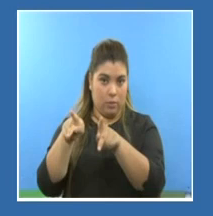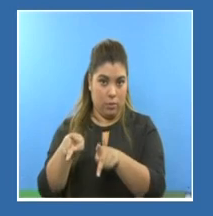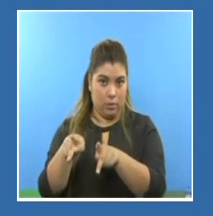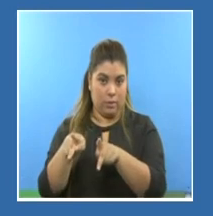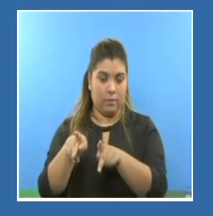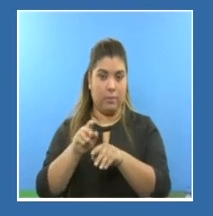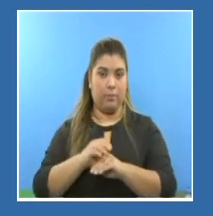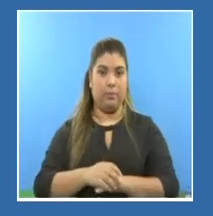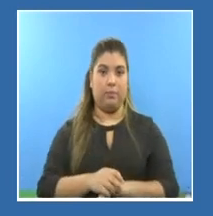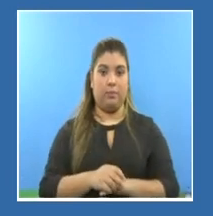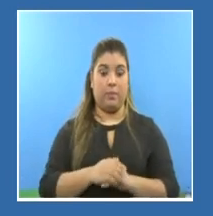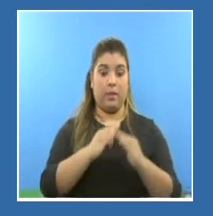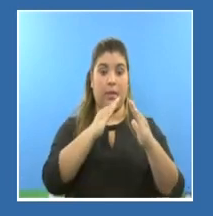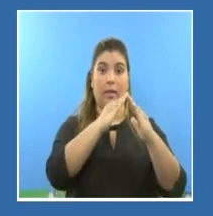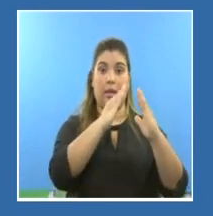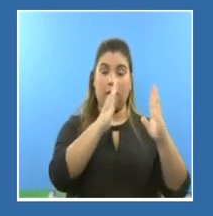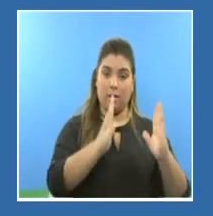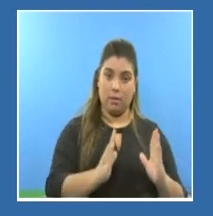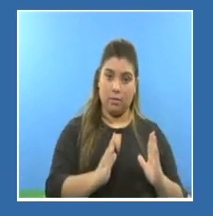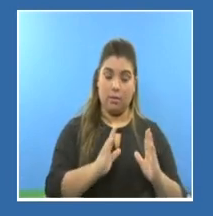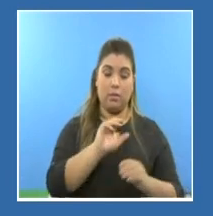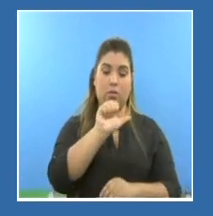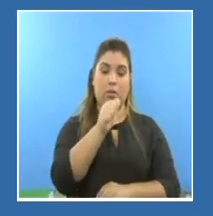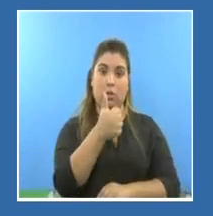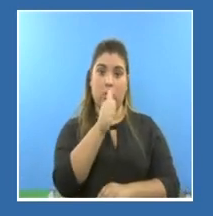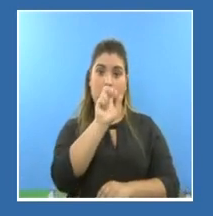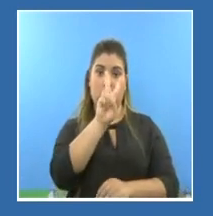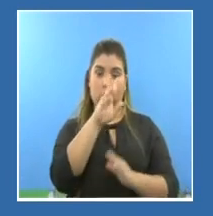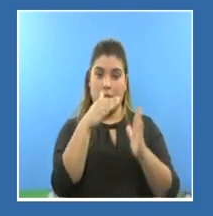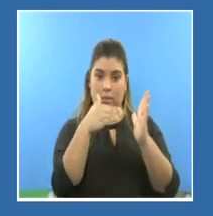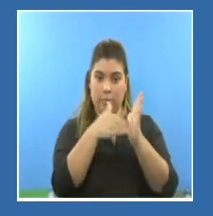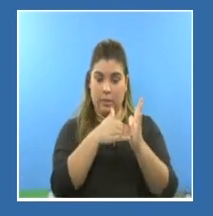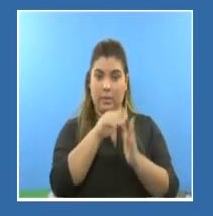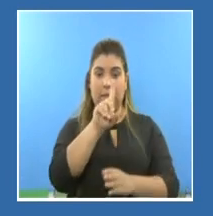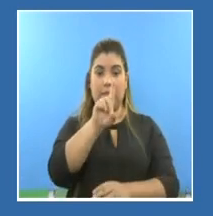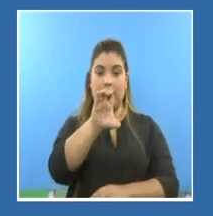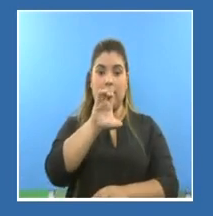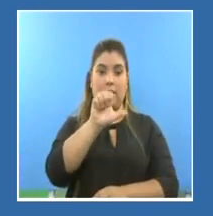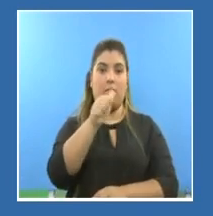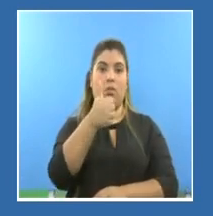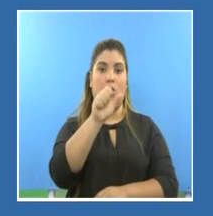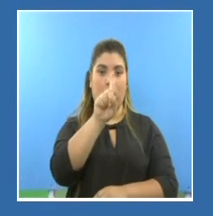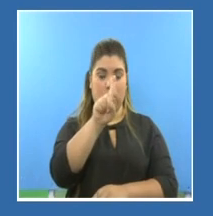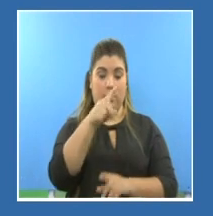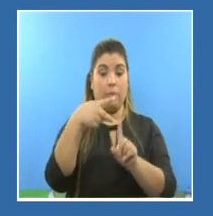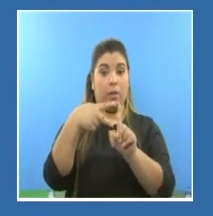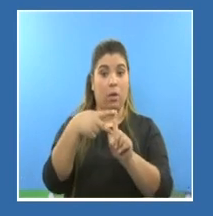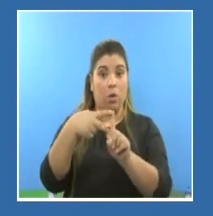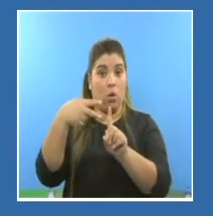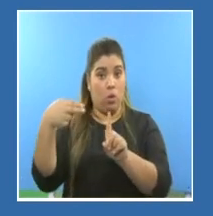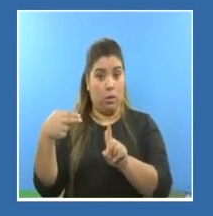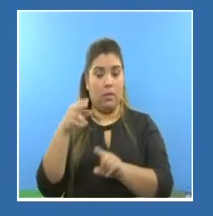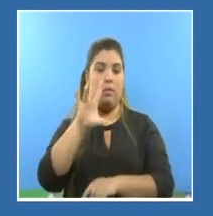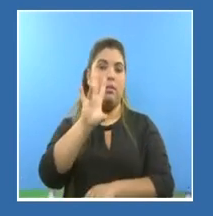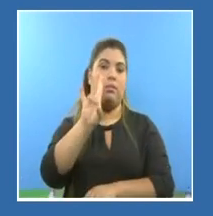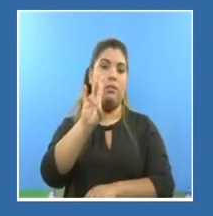distribuidas en casa 12.111 y en hotel